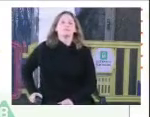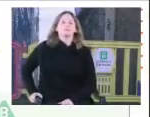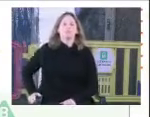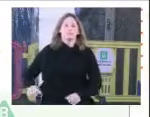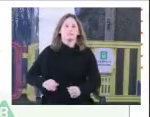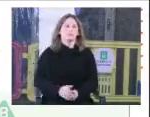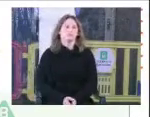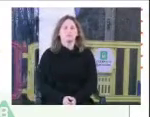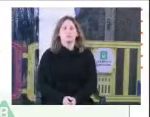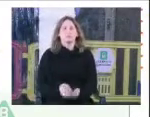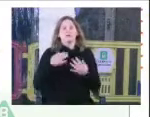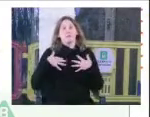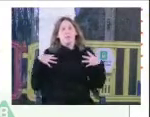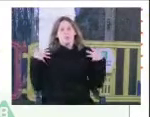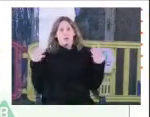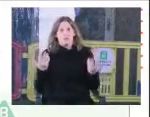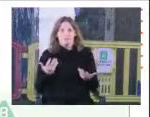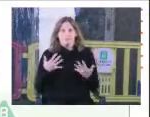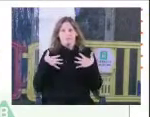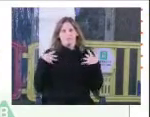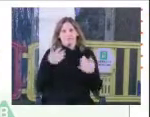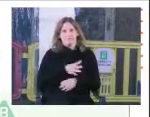Estoy un poco emocionada porque claro,